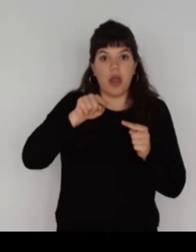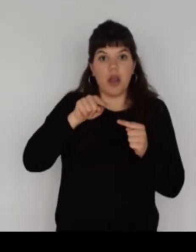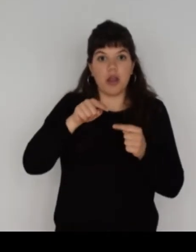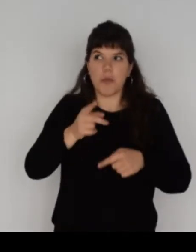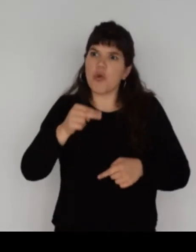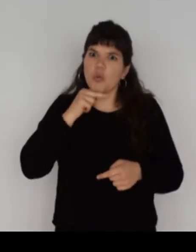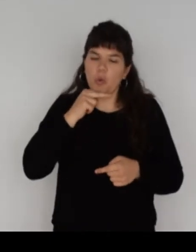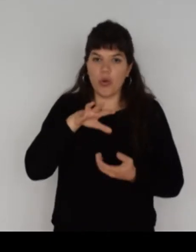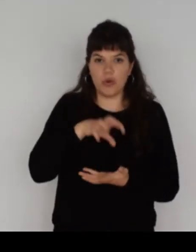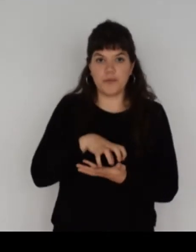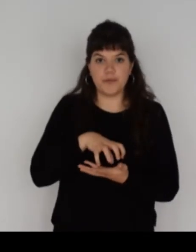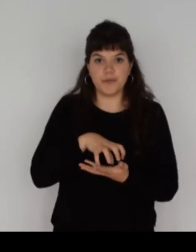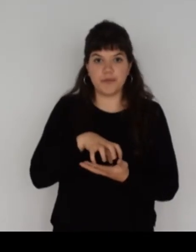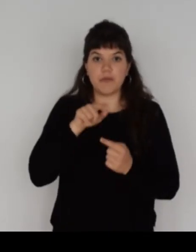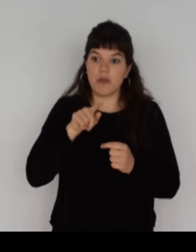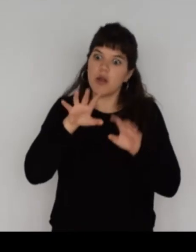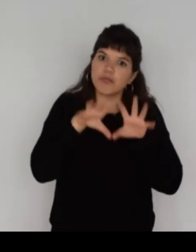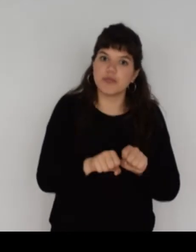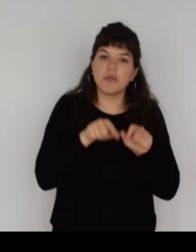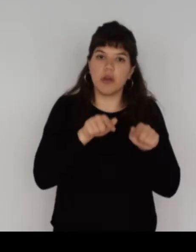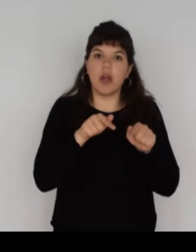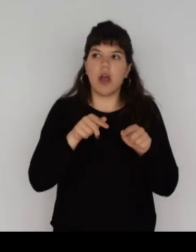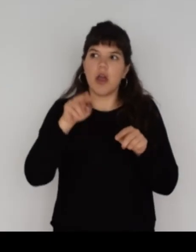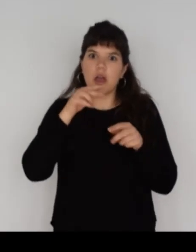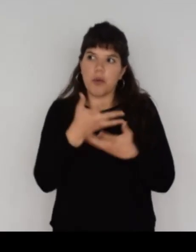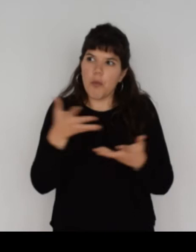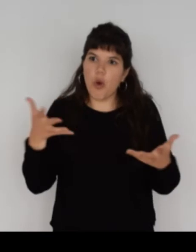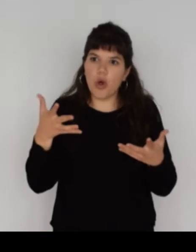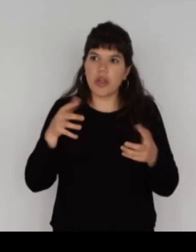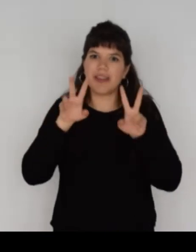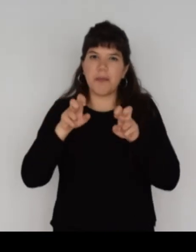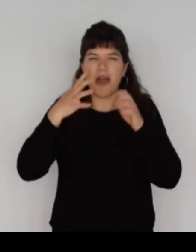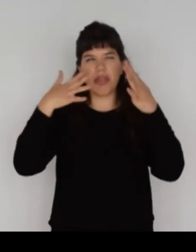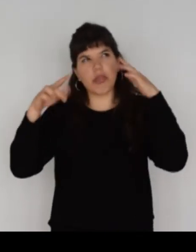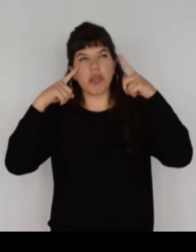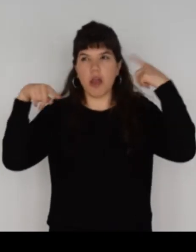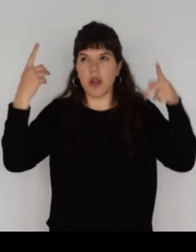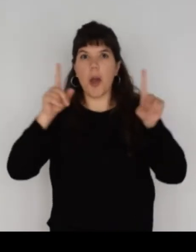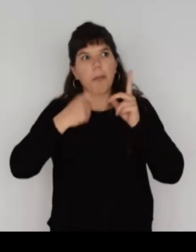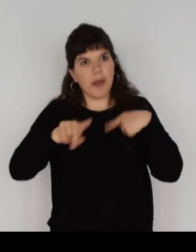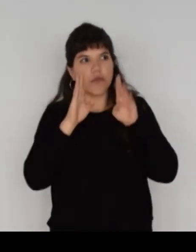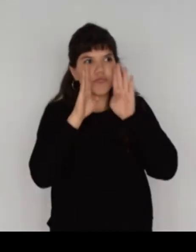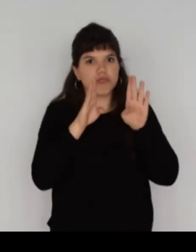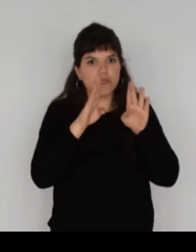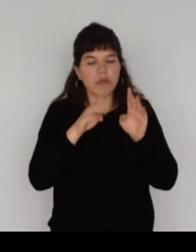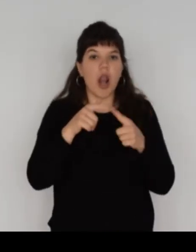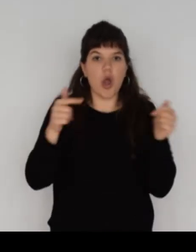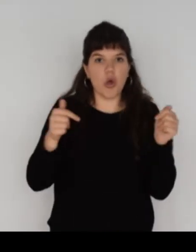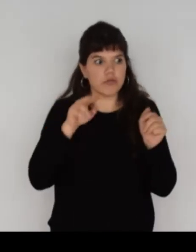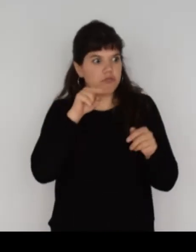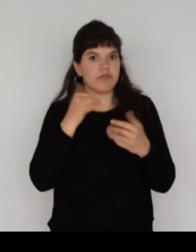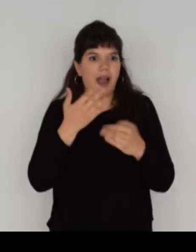trunca. Esta conquista de la tensión sobre la distracción, de lo previsto sobre lo improvisado,